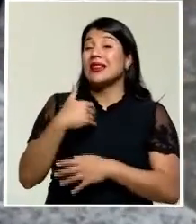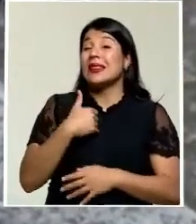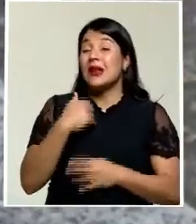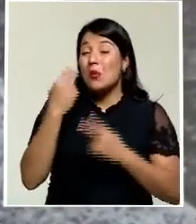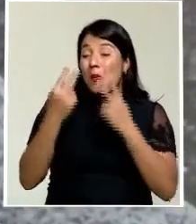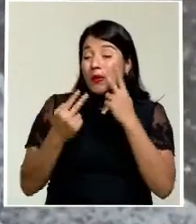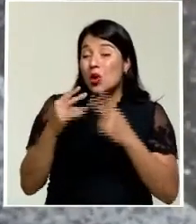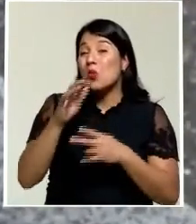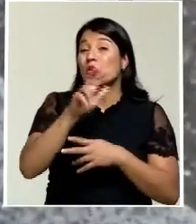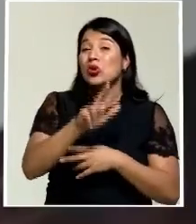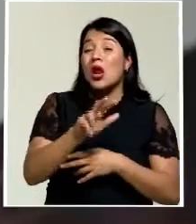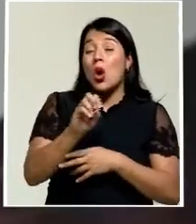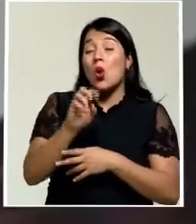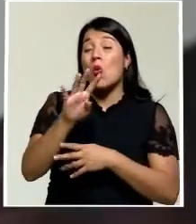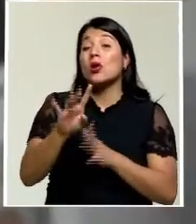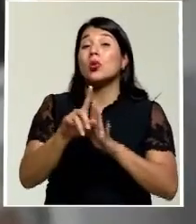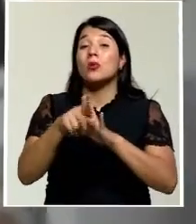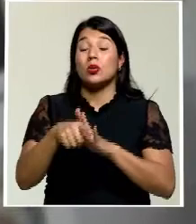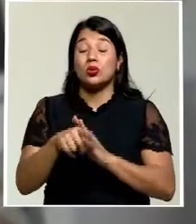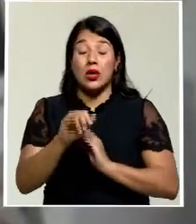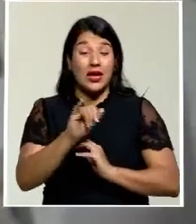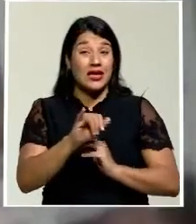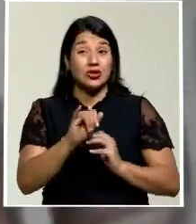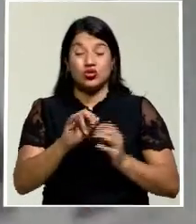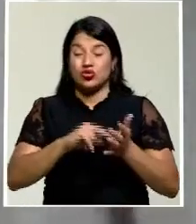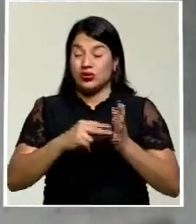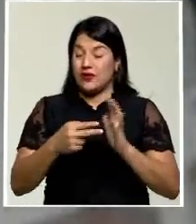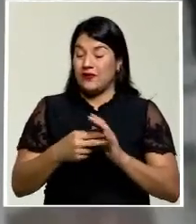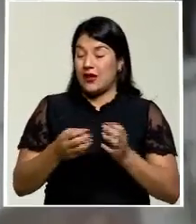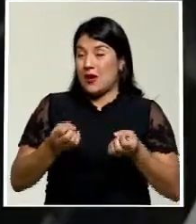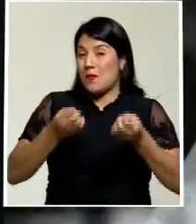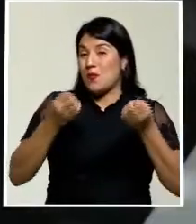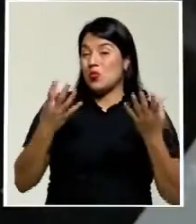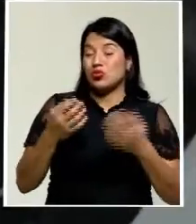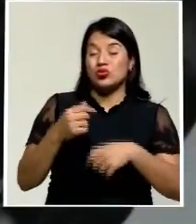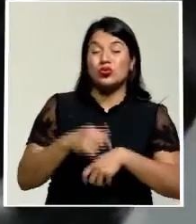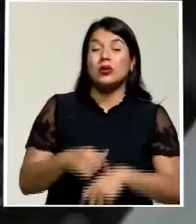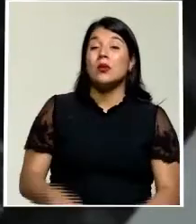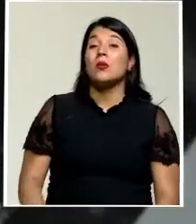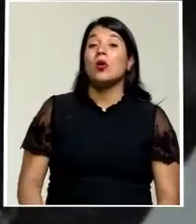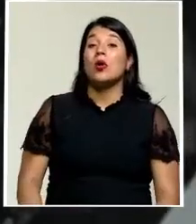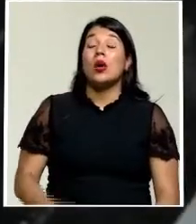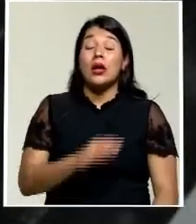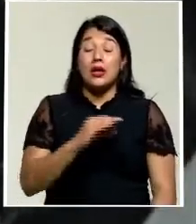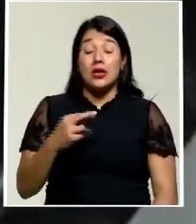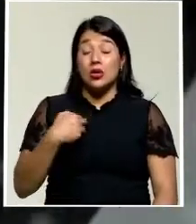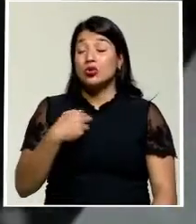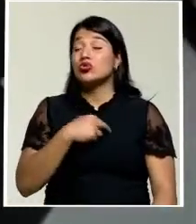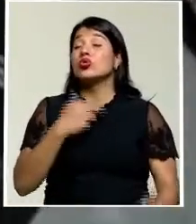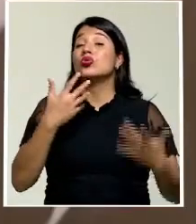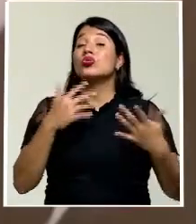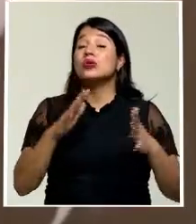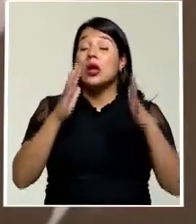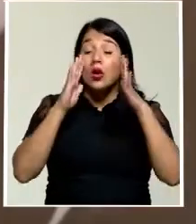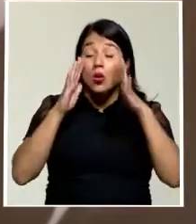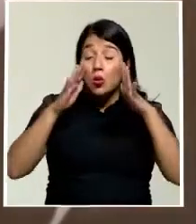cuatro minutos, cosa que es muy, muy amplio, muy grande y nos hemos dado cuenta